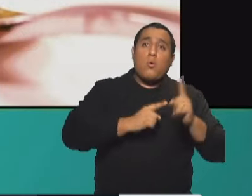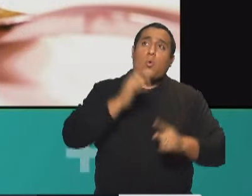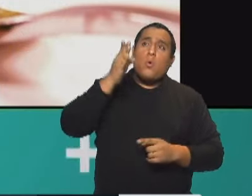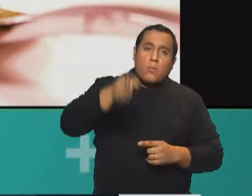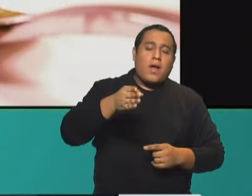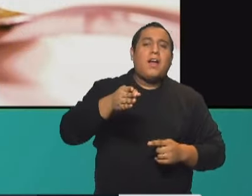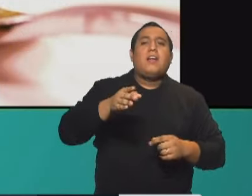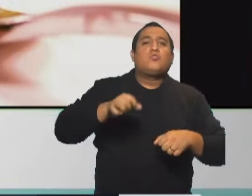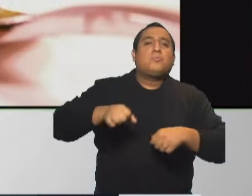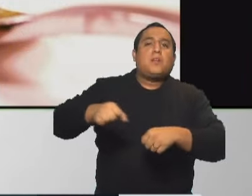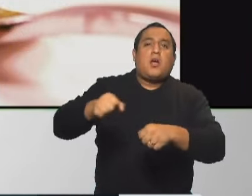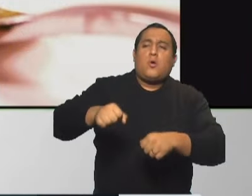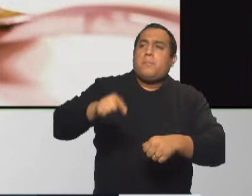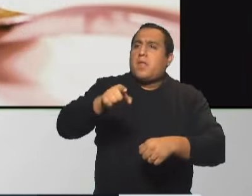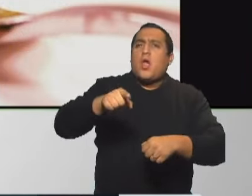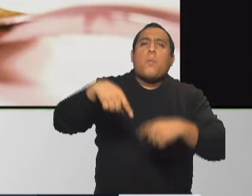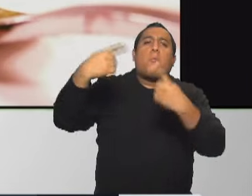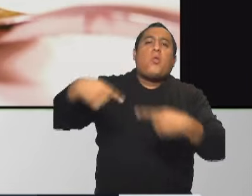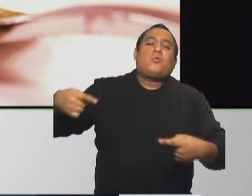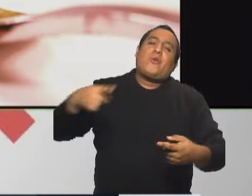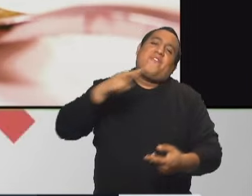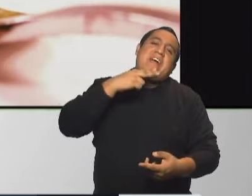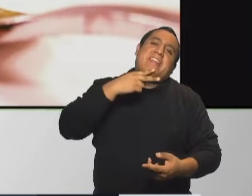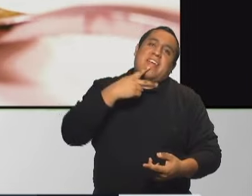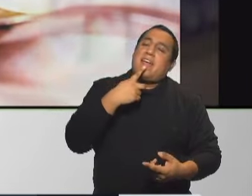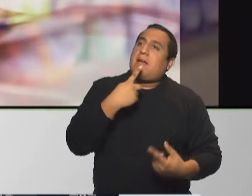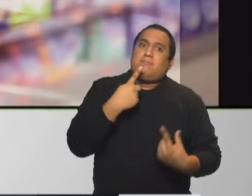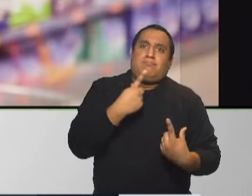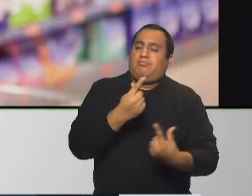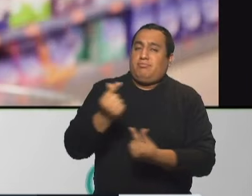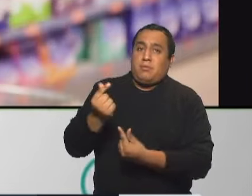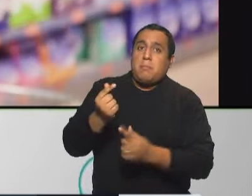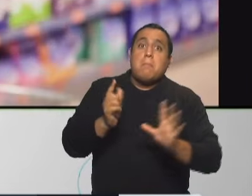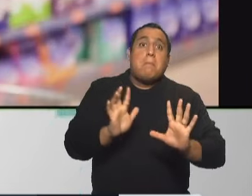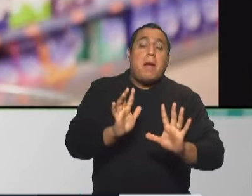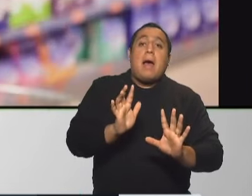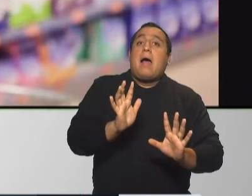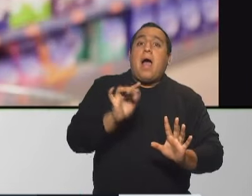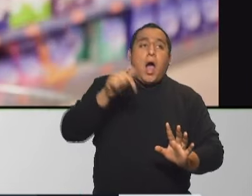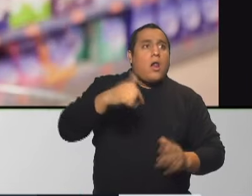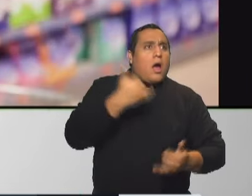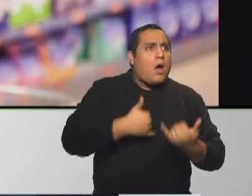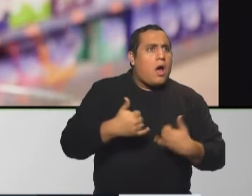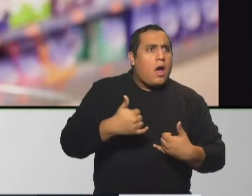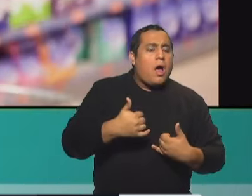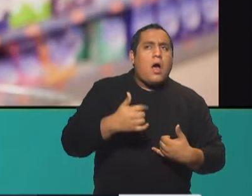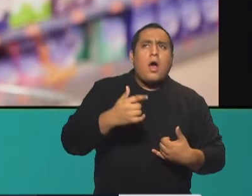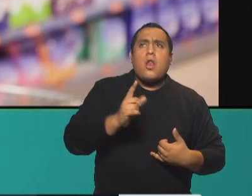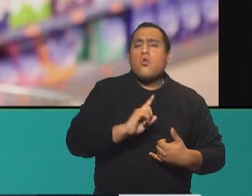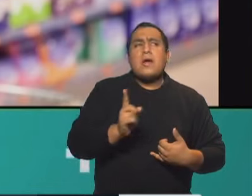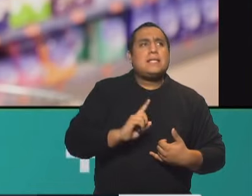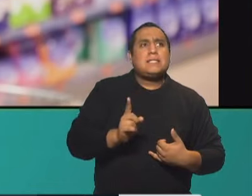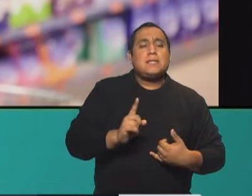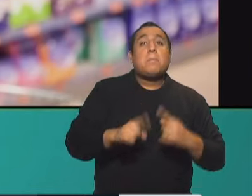todo verde, le estamos planteando un problema. ¿Qué hace mañana cuando va al super? Mañana cuando va al super tiene que leer